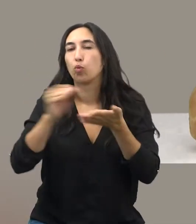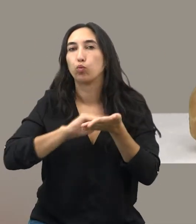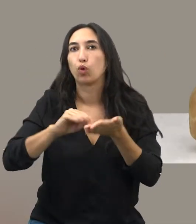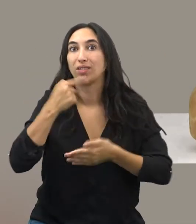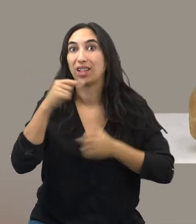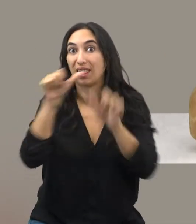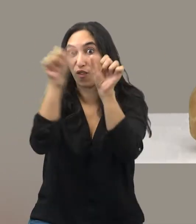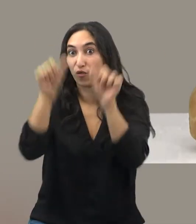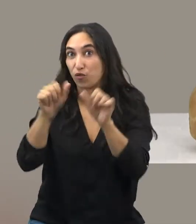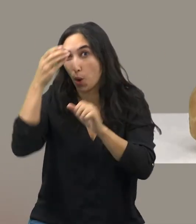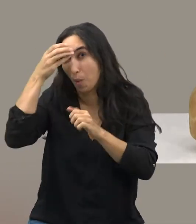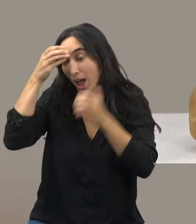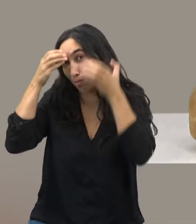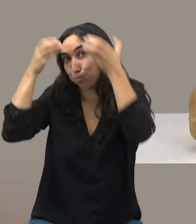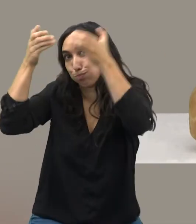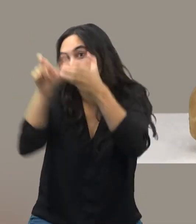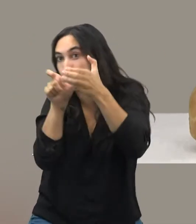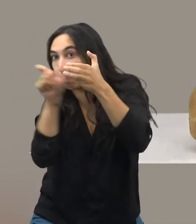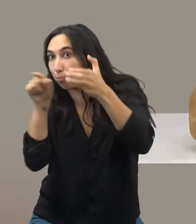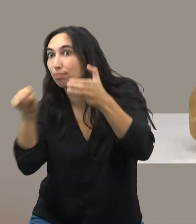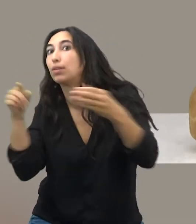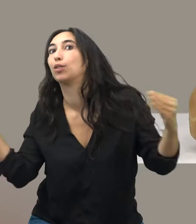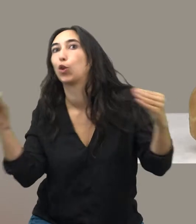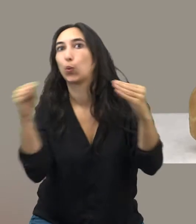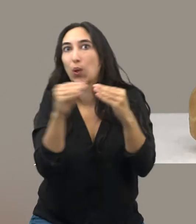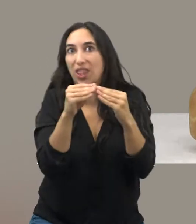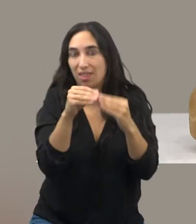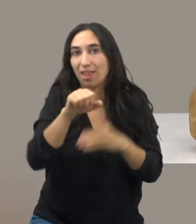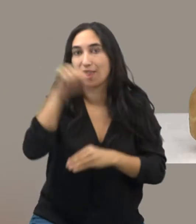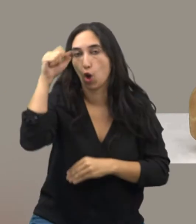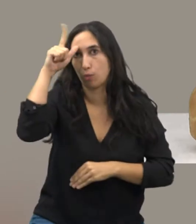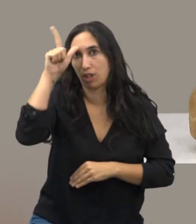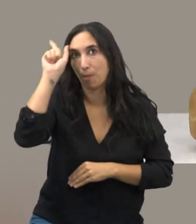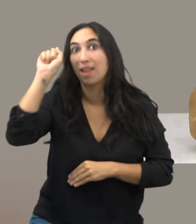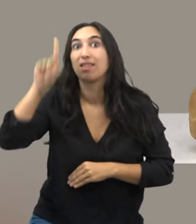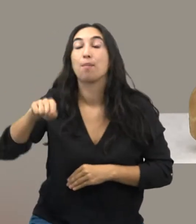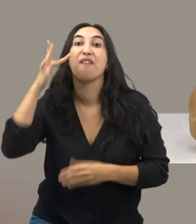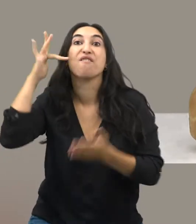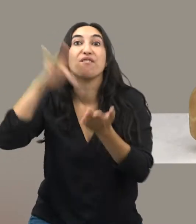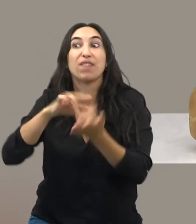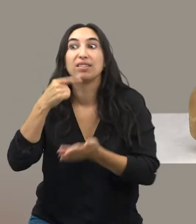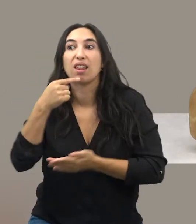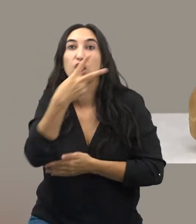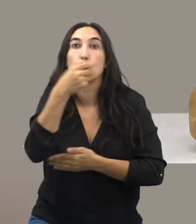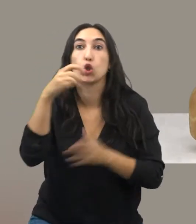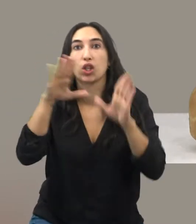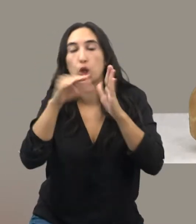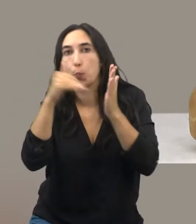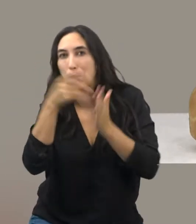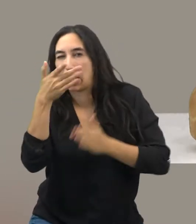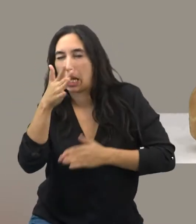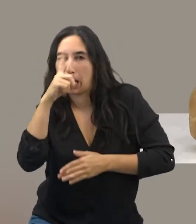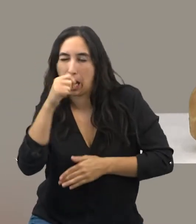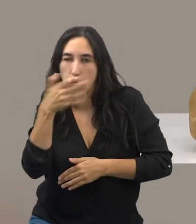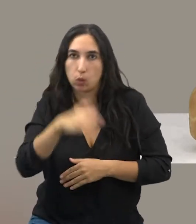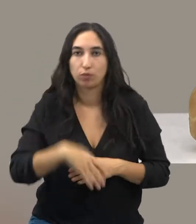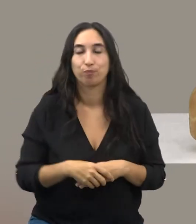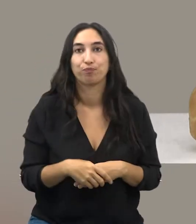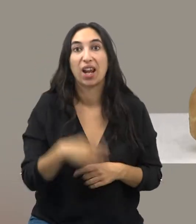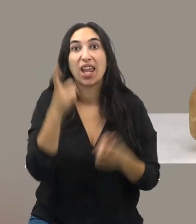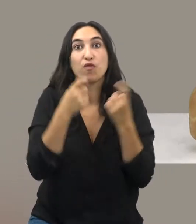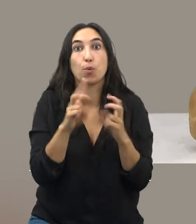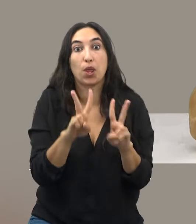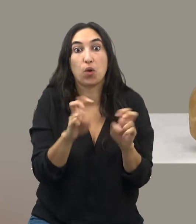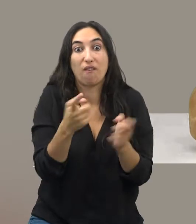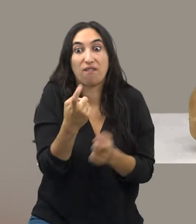morfología de uno de los cráneos parciales allí encontrados pertenece a Homo sapiens y cuya datación le da una antigüedad en torno a los 210.000 años. A falta de